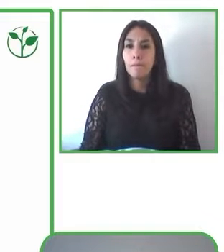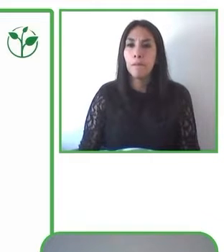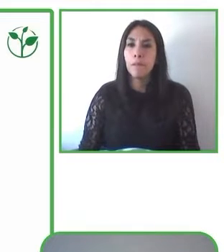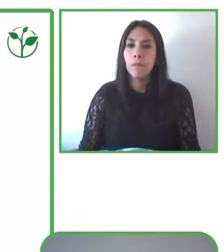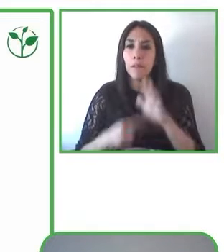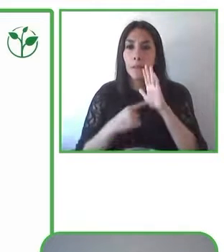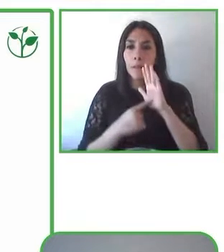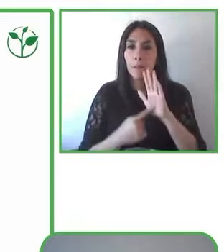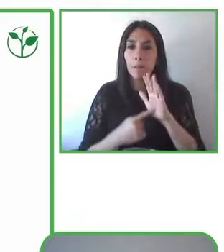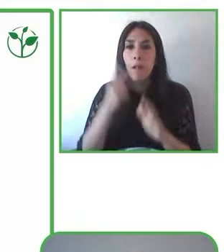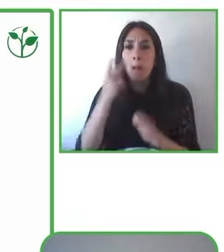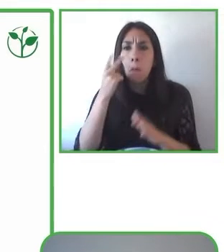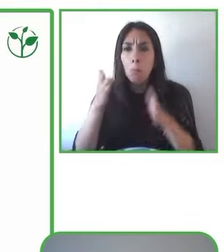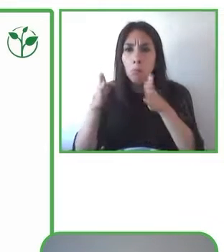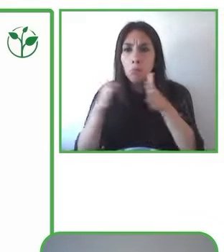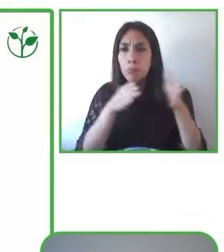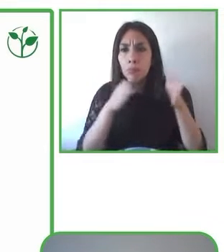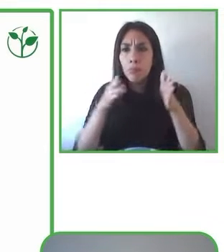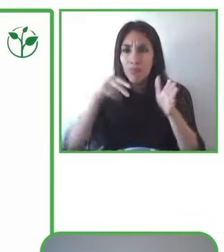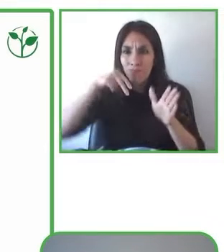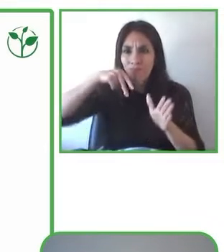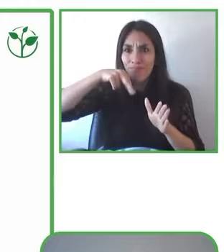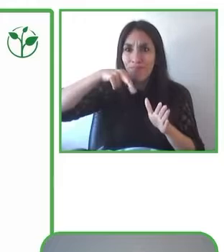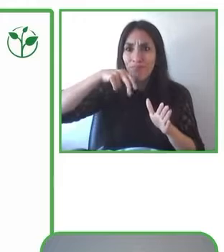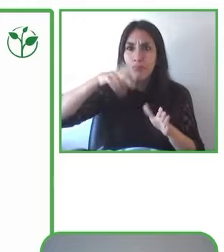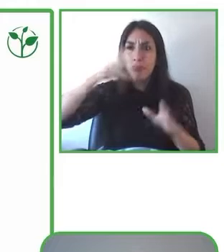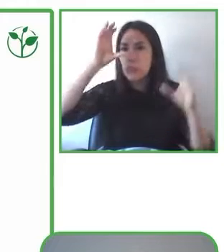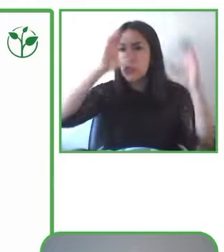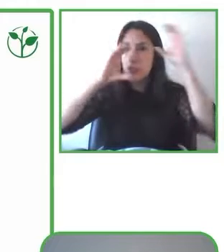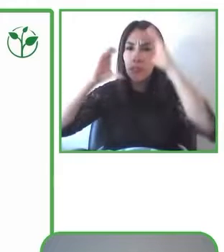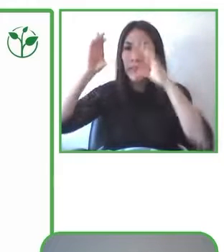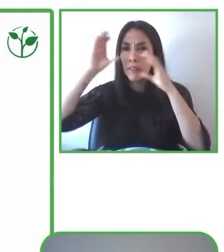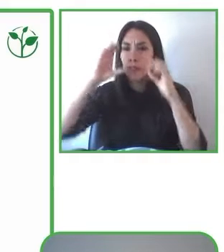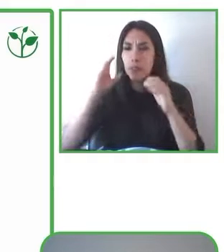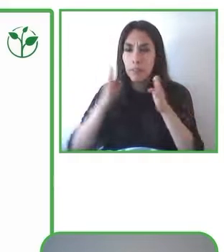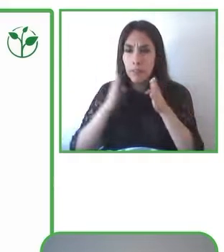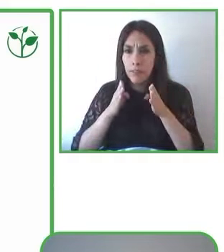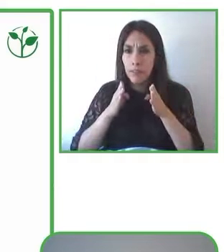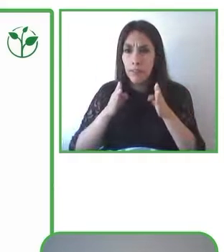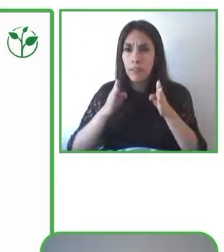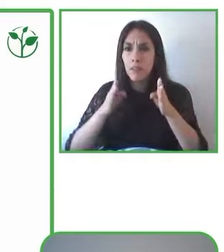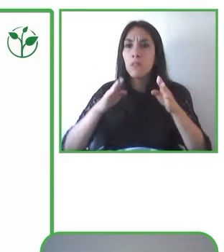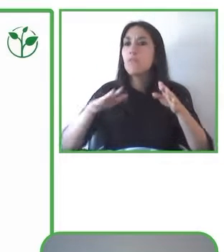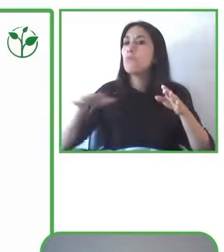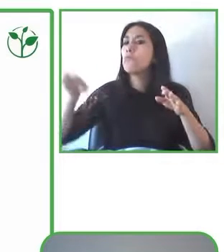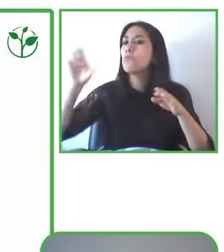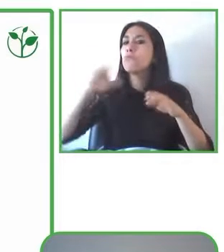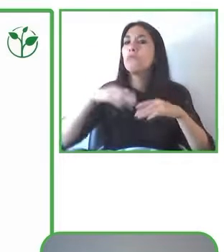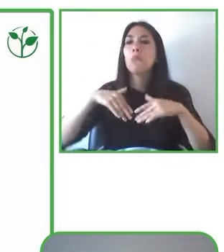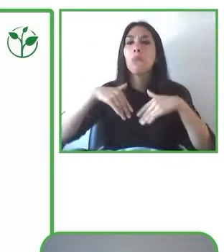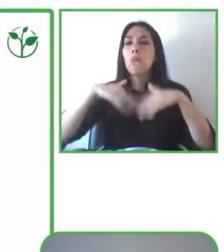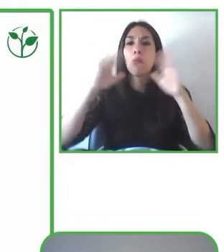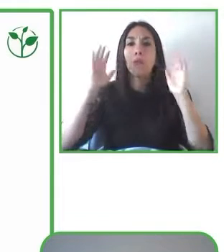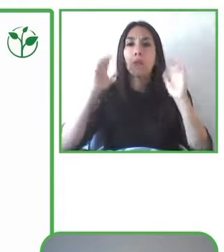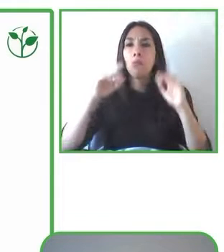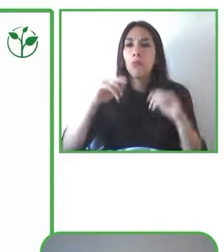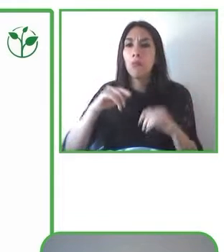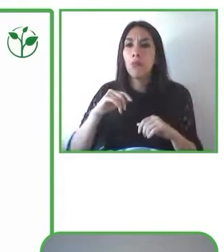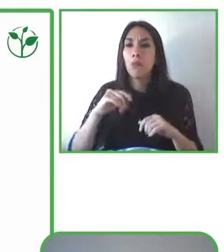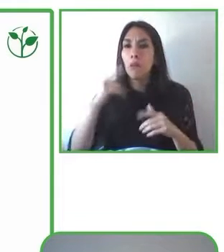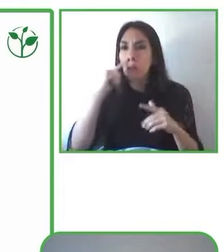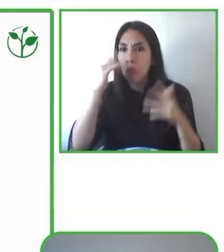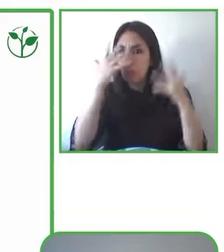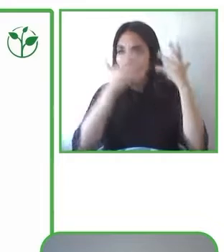que se busca es que haya una percepción clara, que entregue protección y que la persona se sienta contenida. Muchas